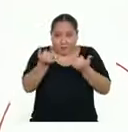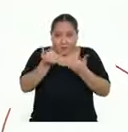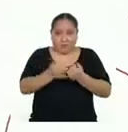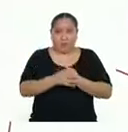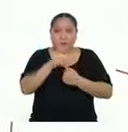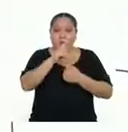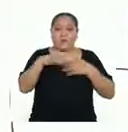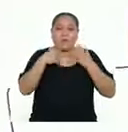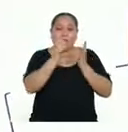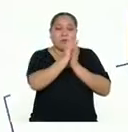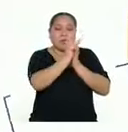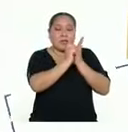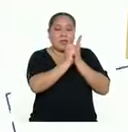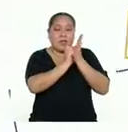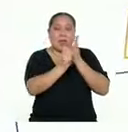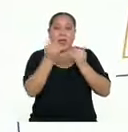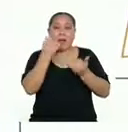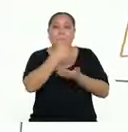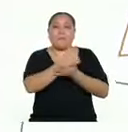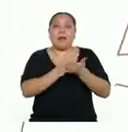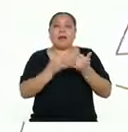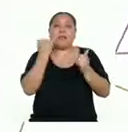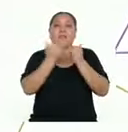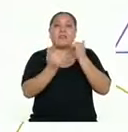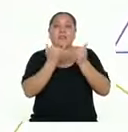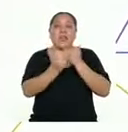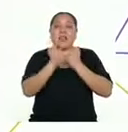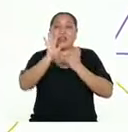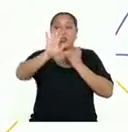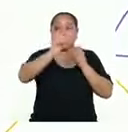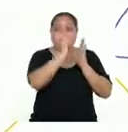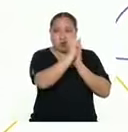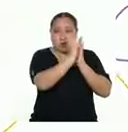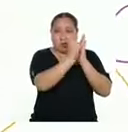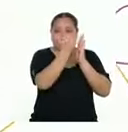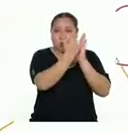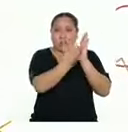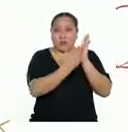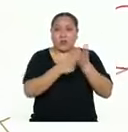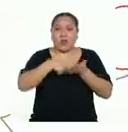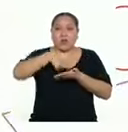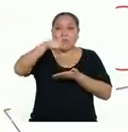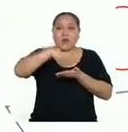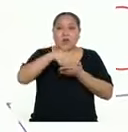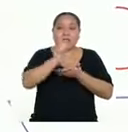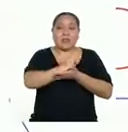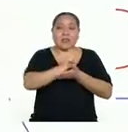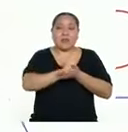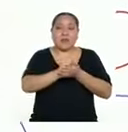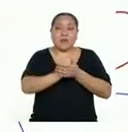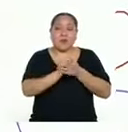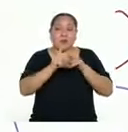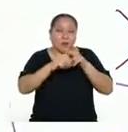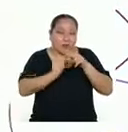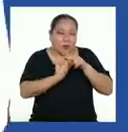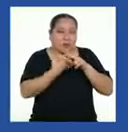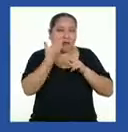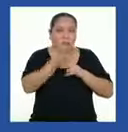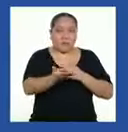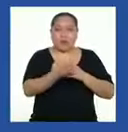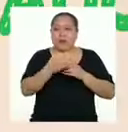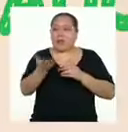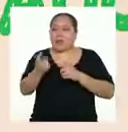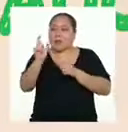para poder escribir la versión final de su texto instructivo, enviarlo y escribir un párrafo introductorio del mismo para su destinatario.